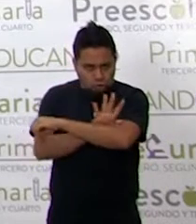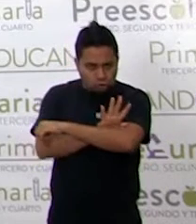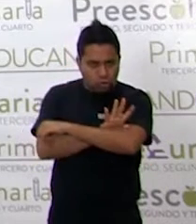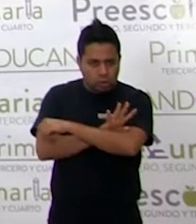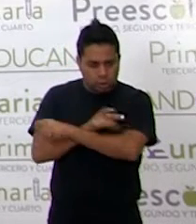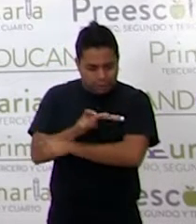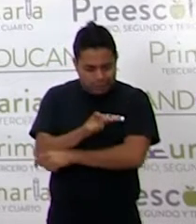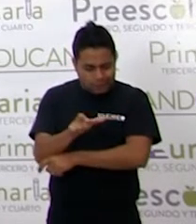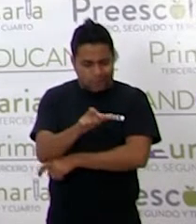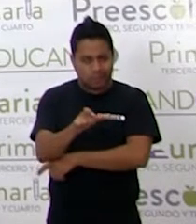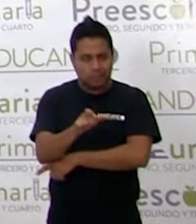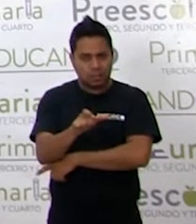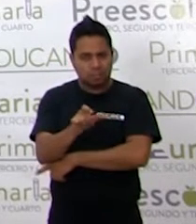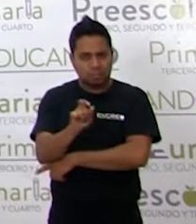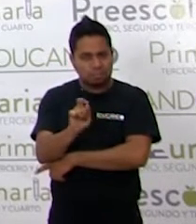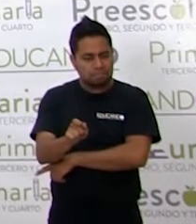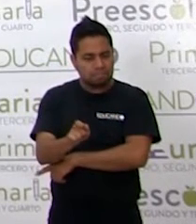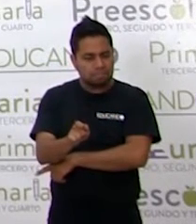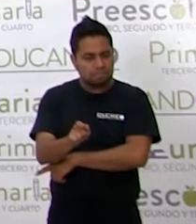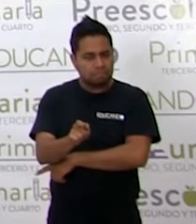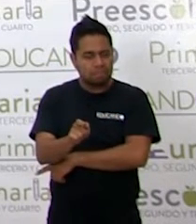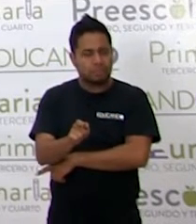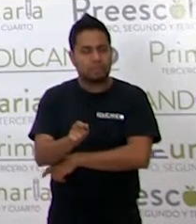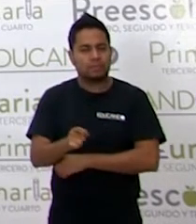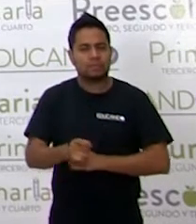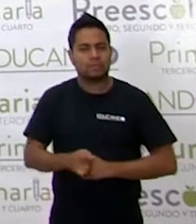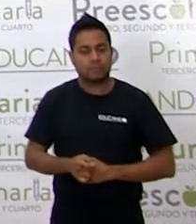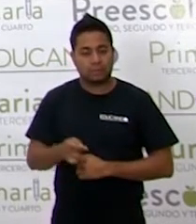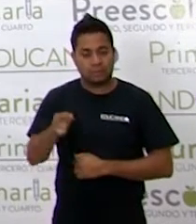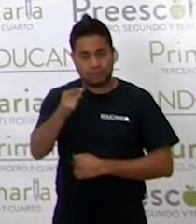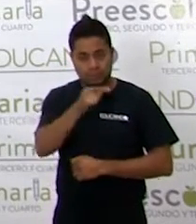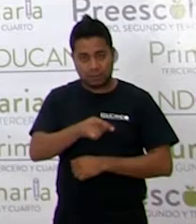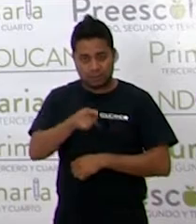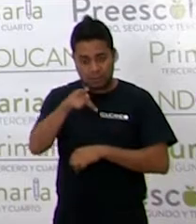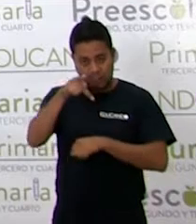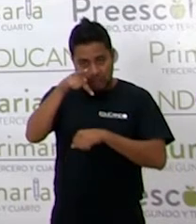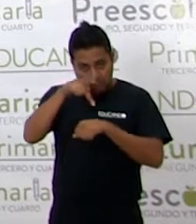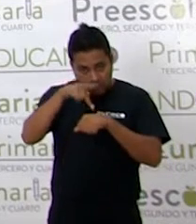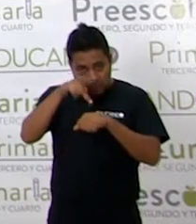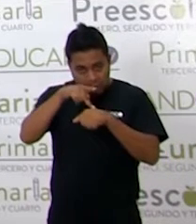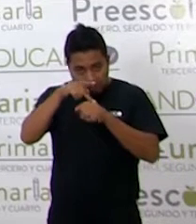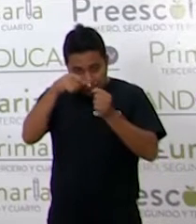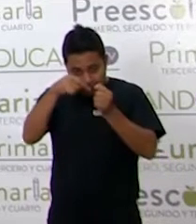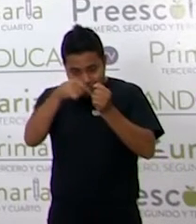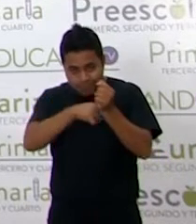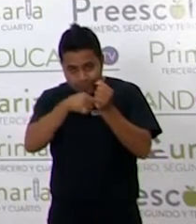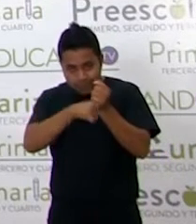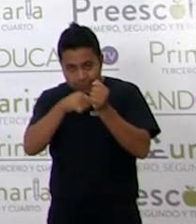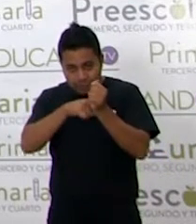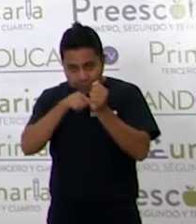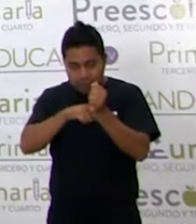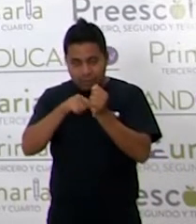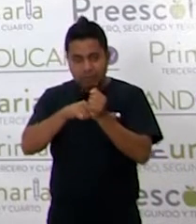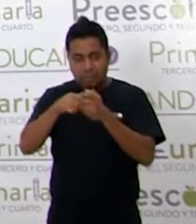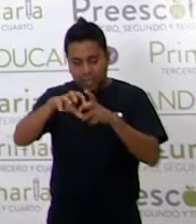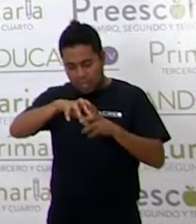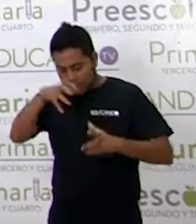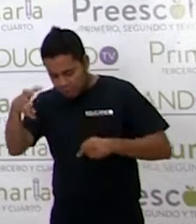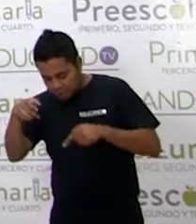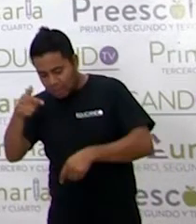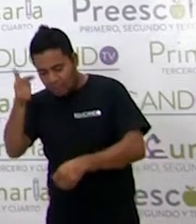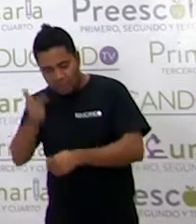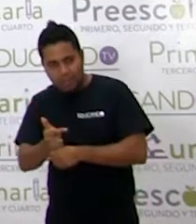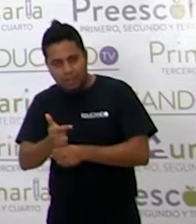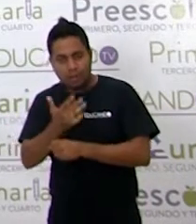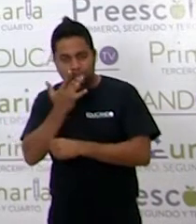primeros animales que se escondían bajo las tierras. Luego,